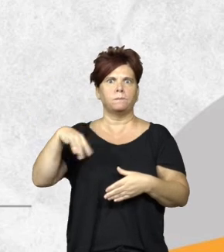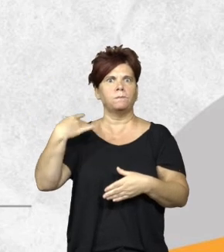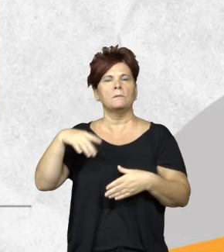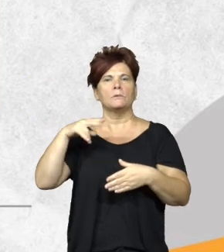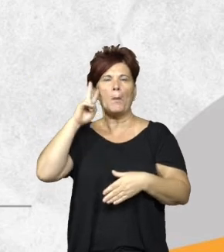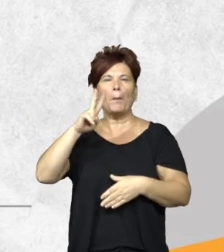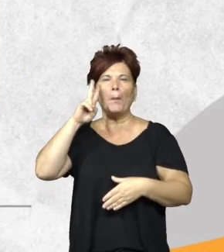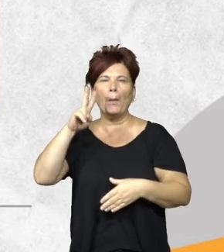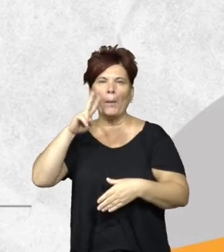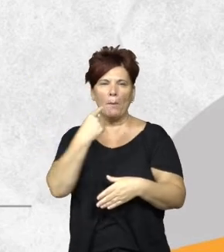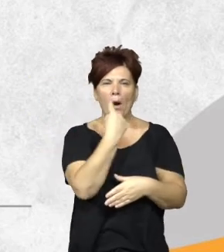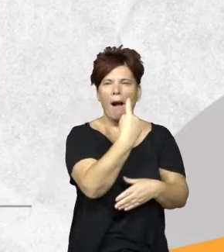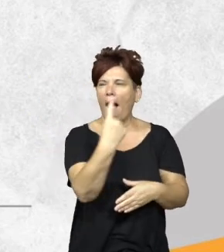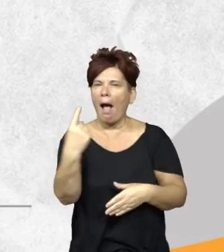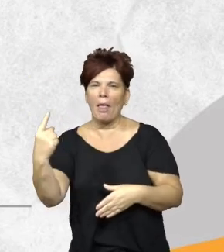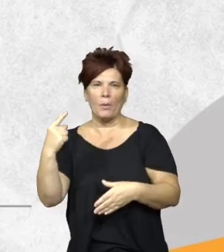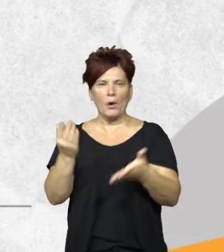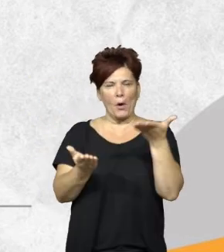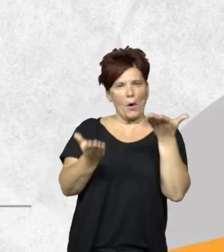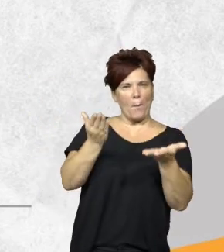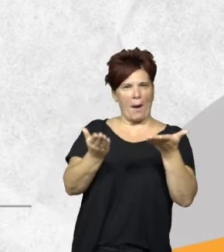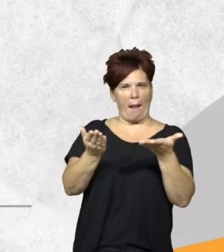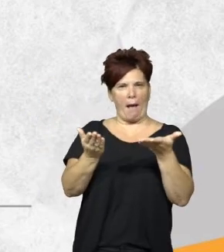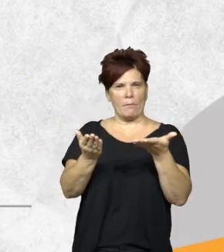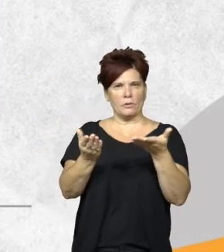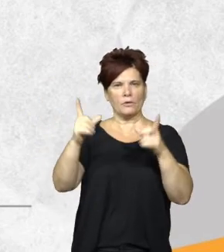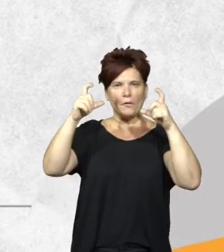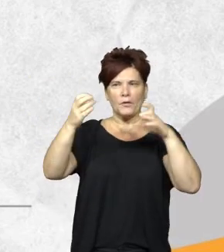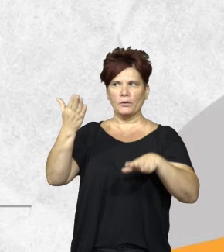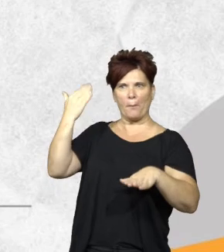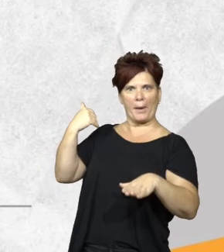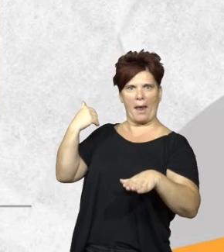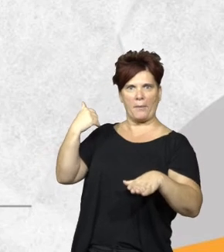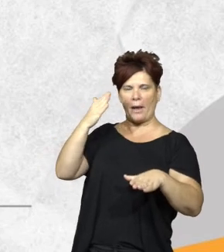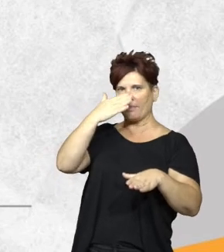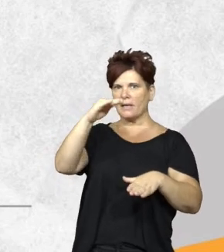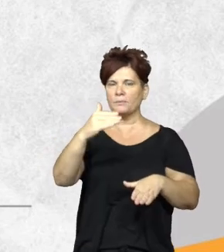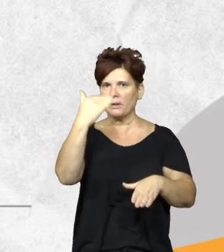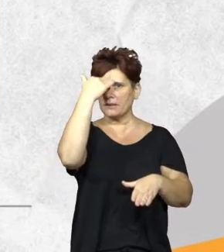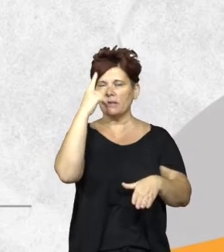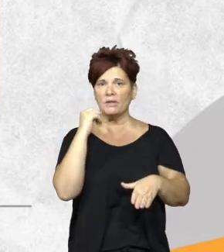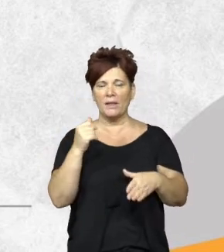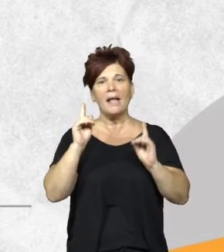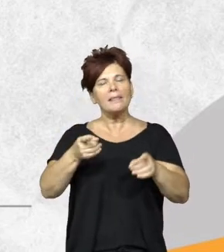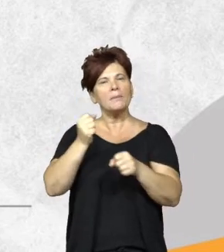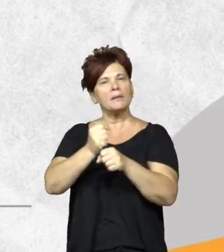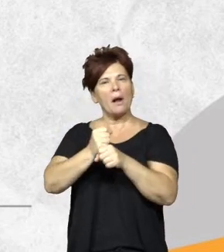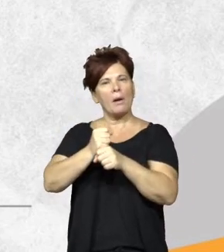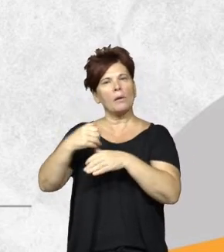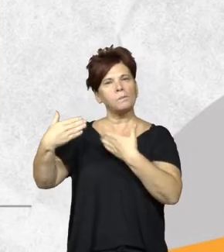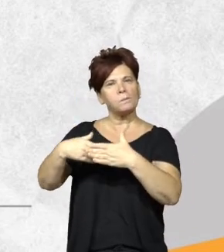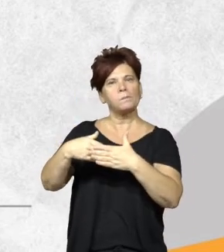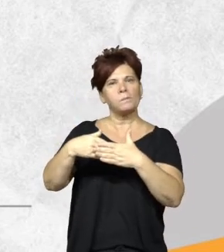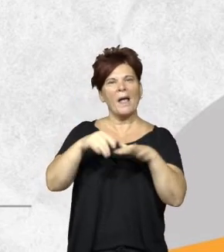visualmente una por una comparando la imagen previa y posterior de la quincena y también el trabajo que se hace es de